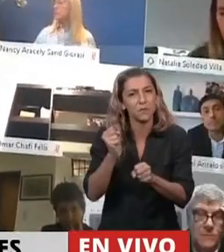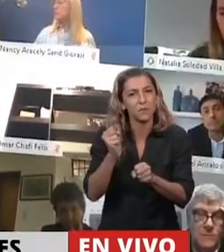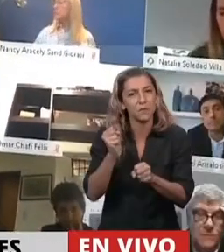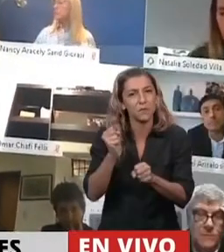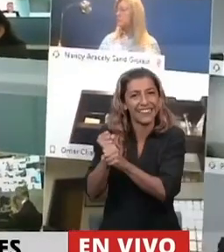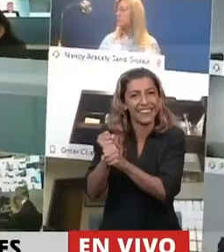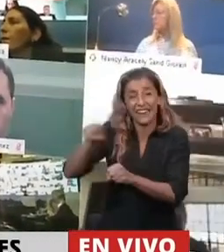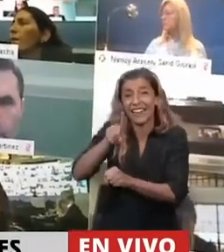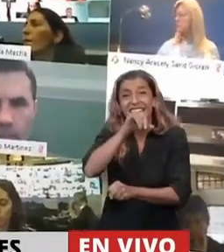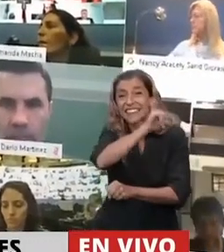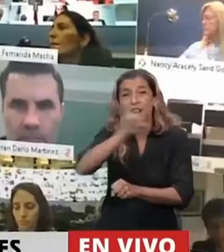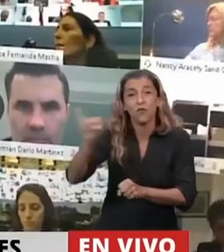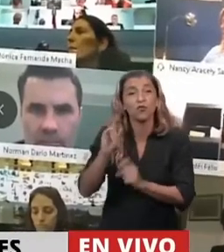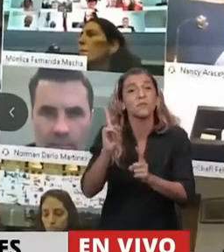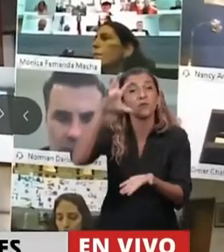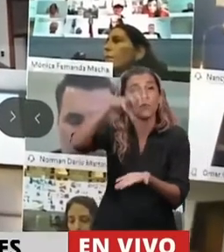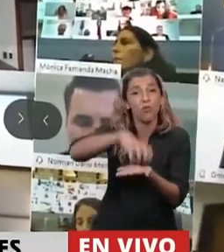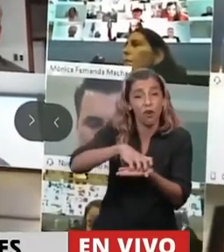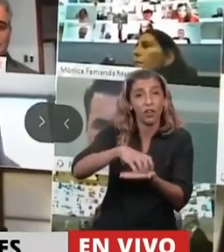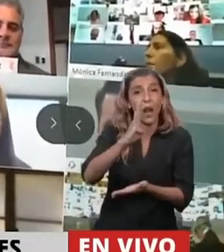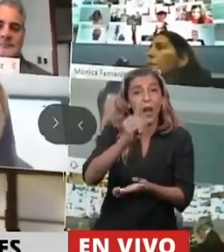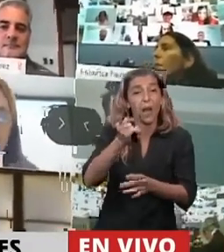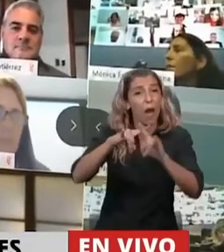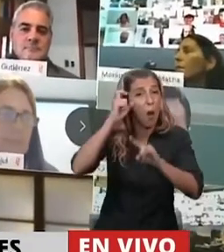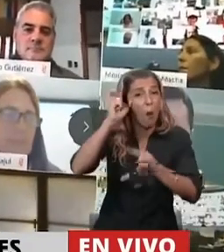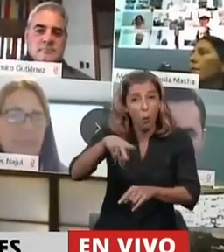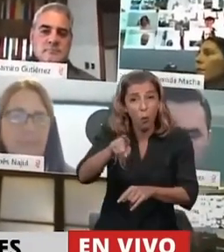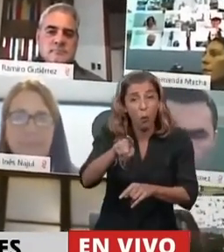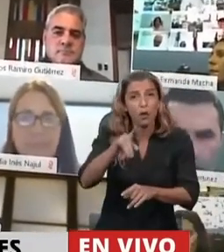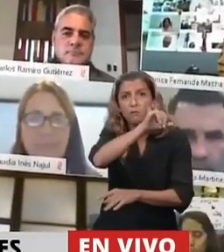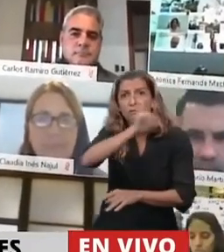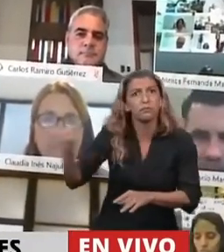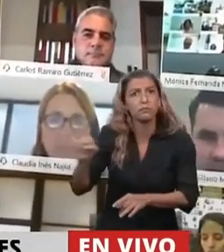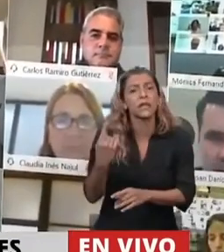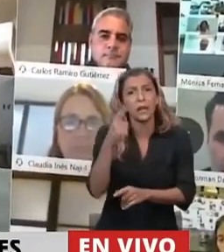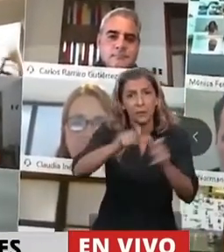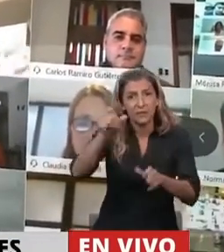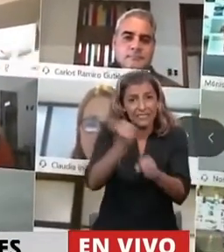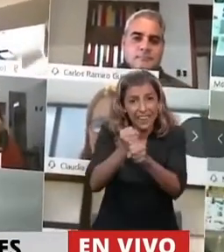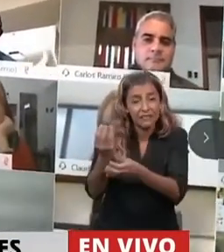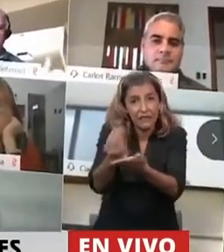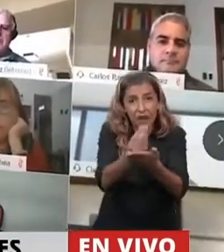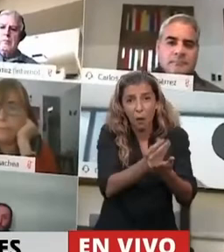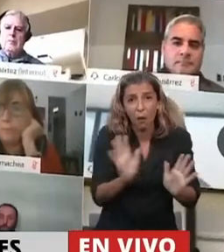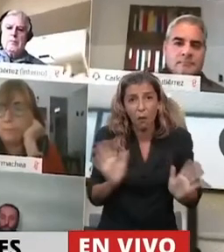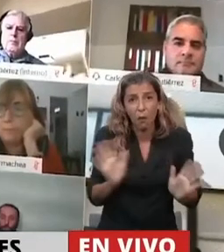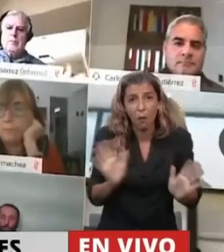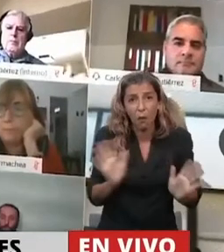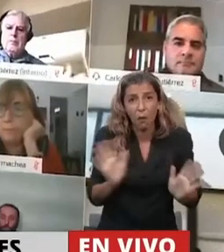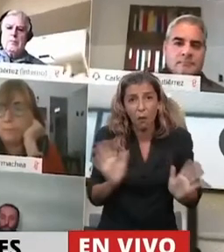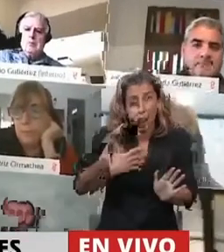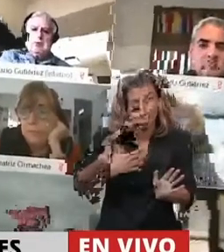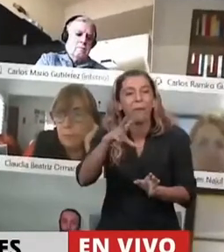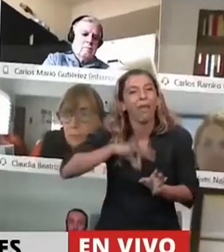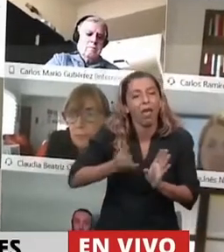los trabajadores y trabajadoras del Hotel Bowen. Ellos no reciben más que, no reciben nada, la ATP no la reciben. Y son